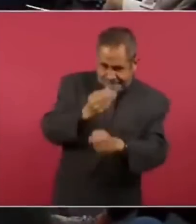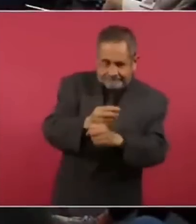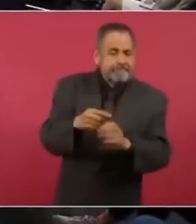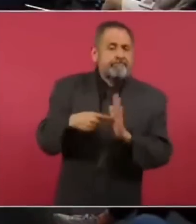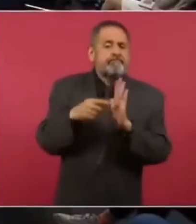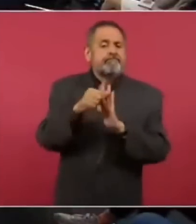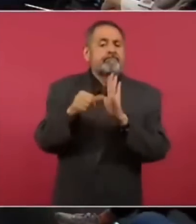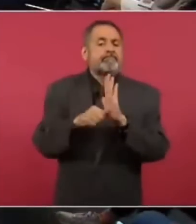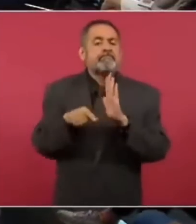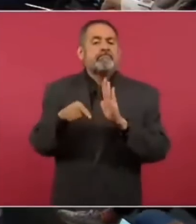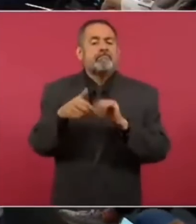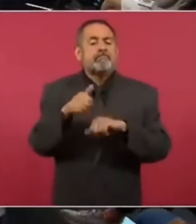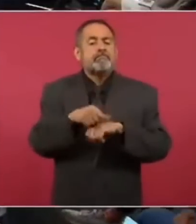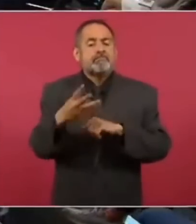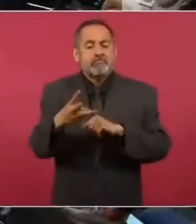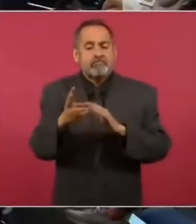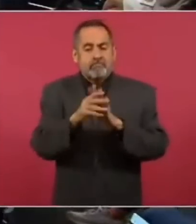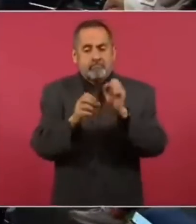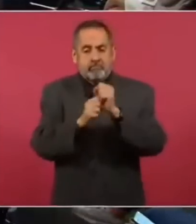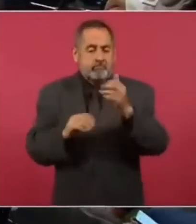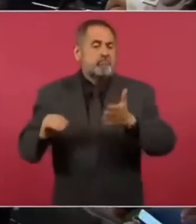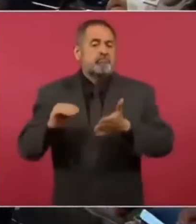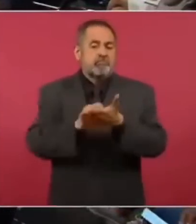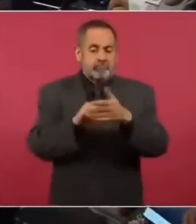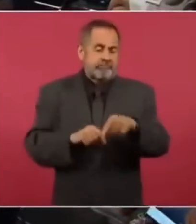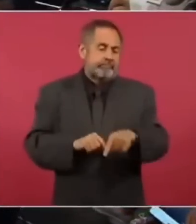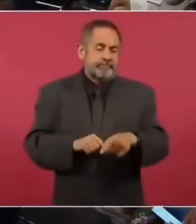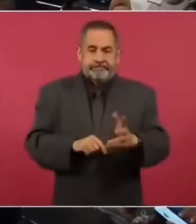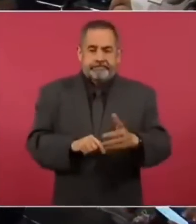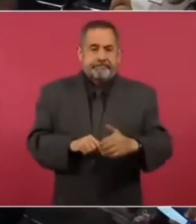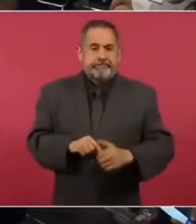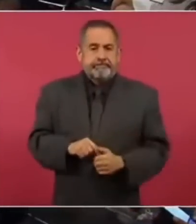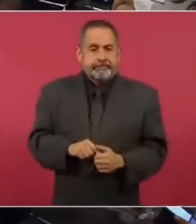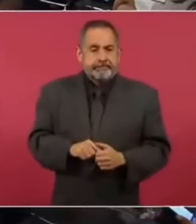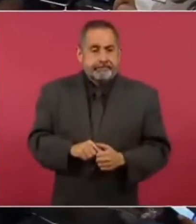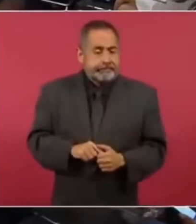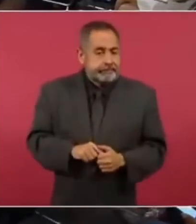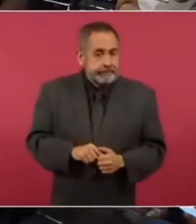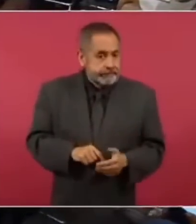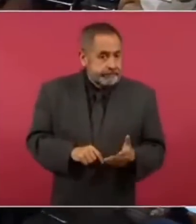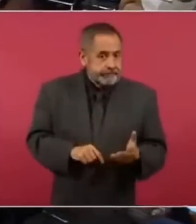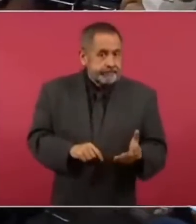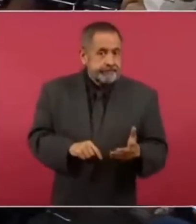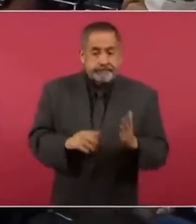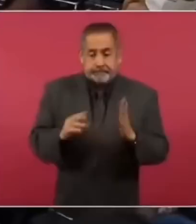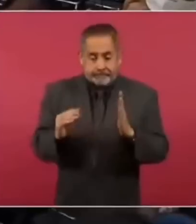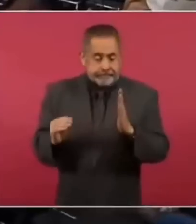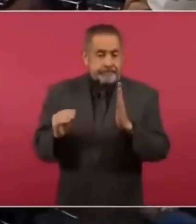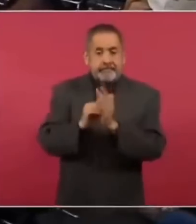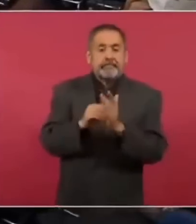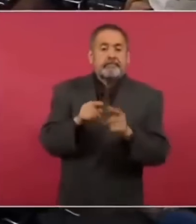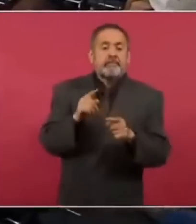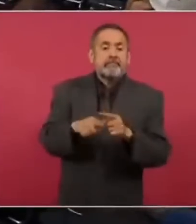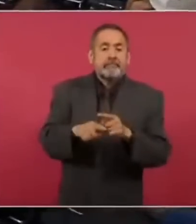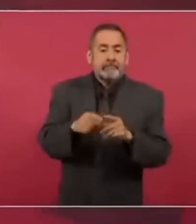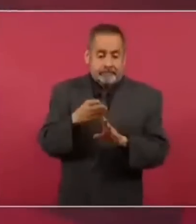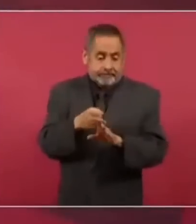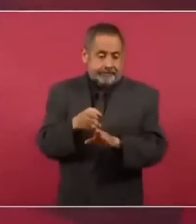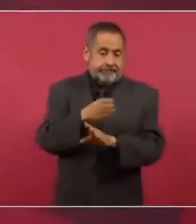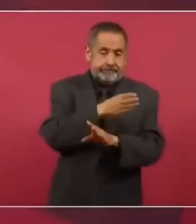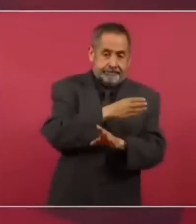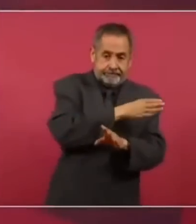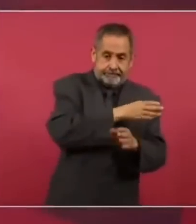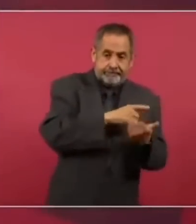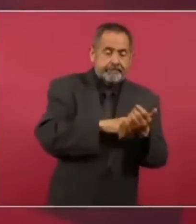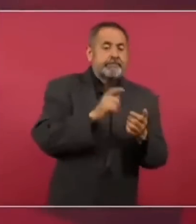artículo tercero constitucional y se establecía antes de esa reforma